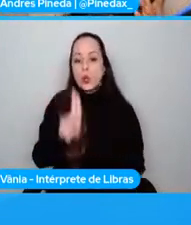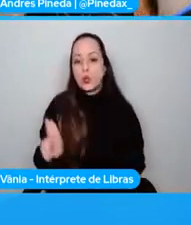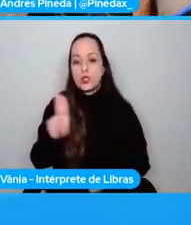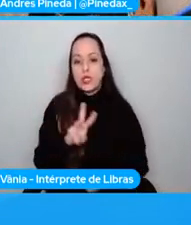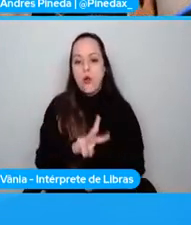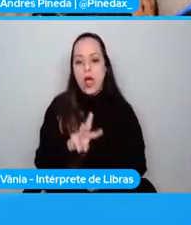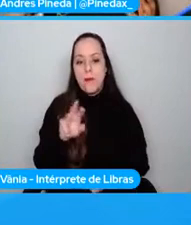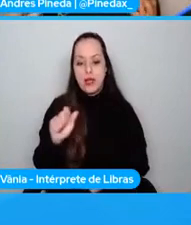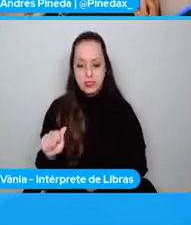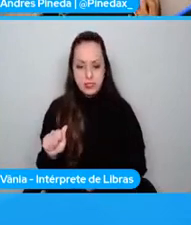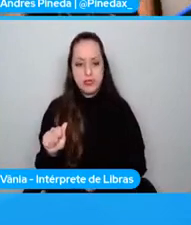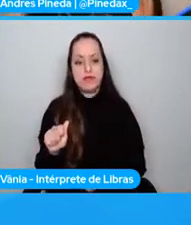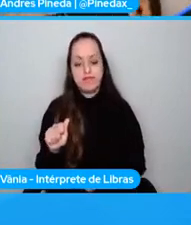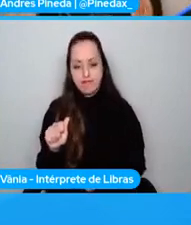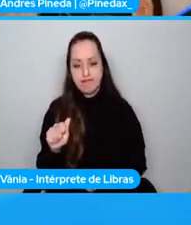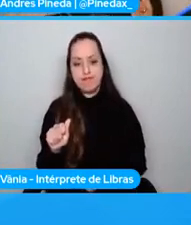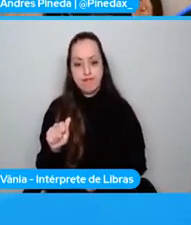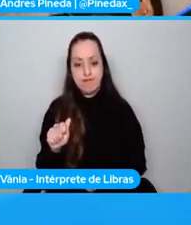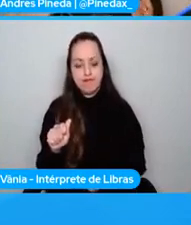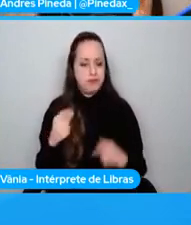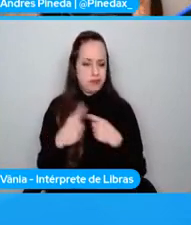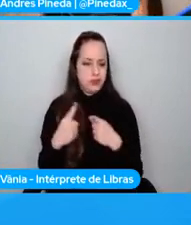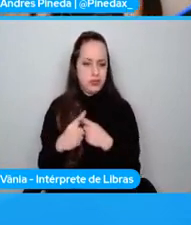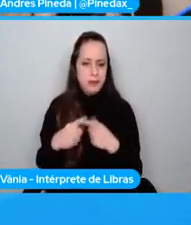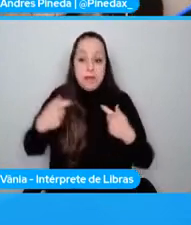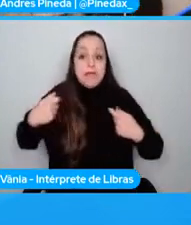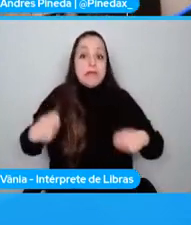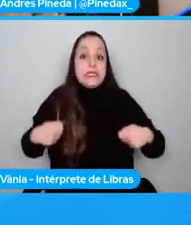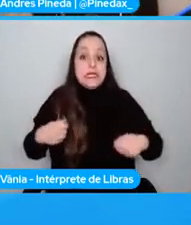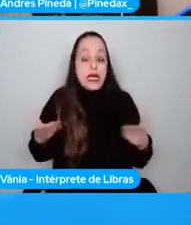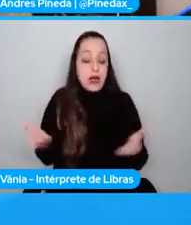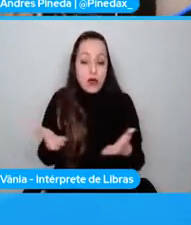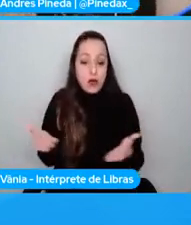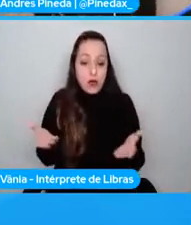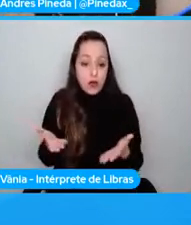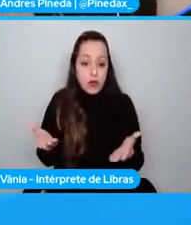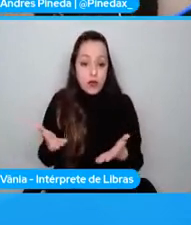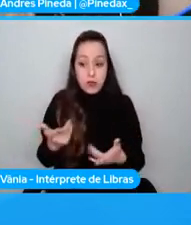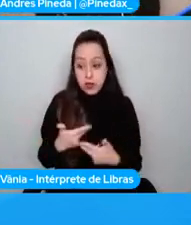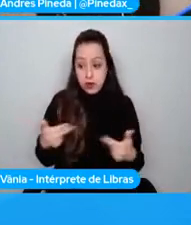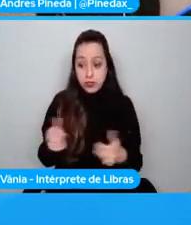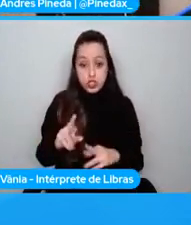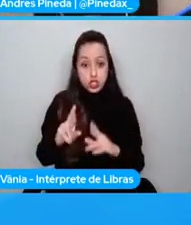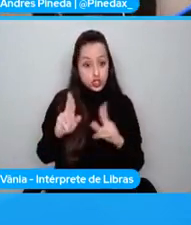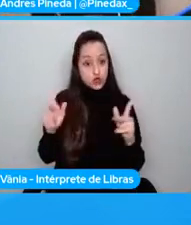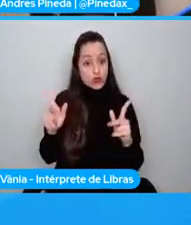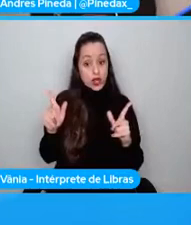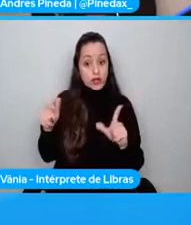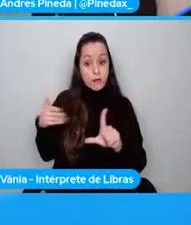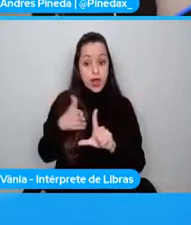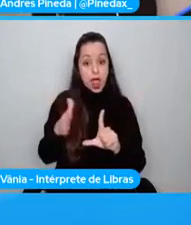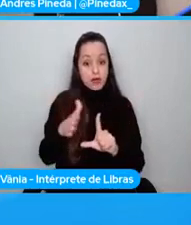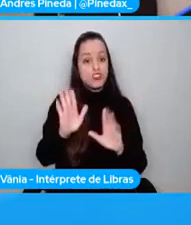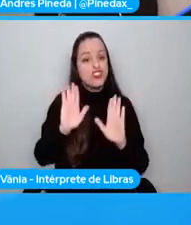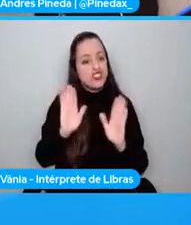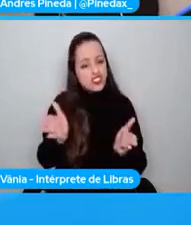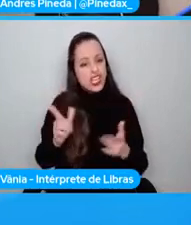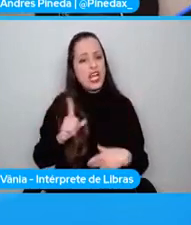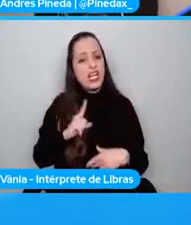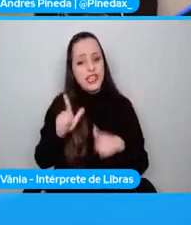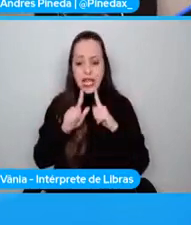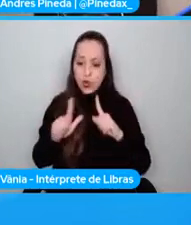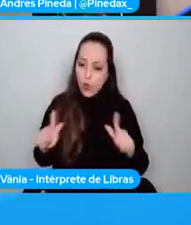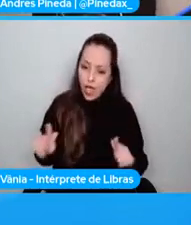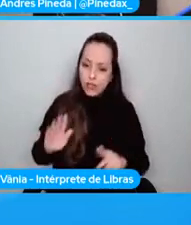por qué necesitamos ahora implementar algo diferente para el browser? Cuando sabemos que ya hay lenguaje